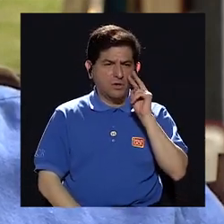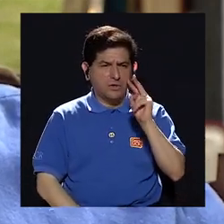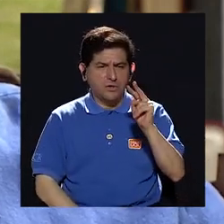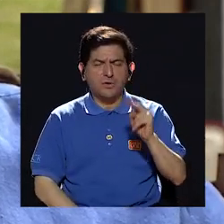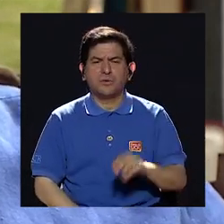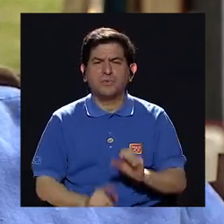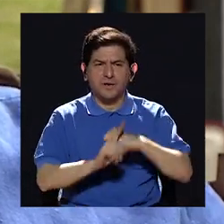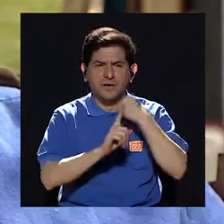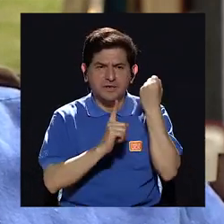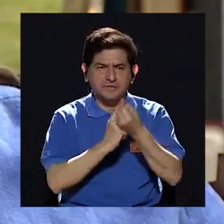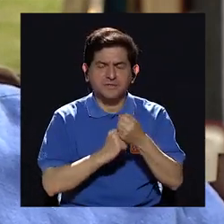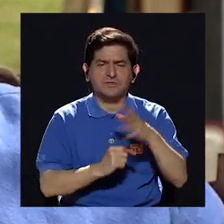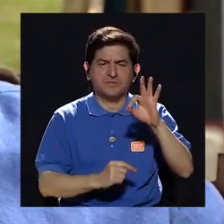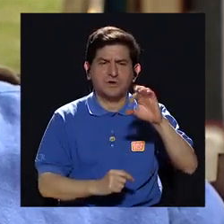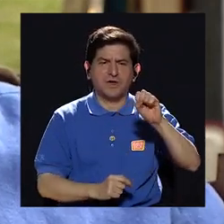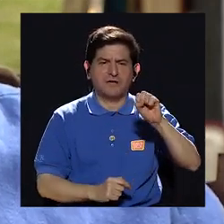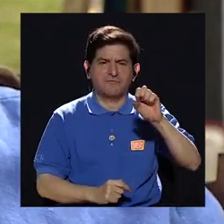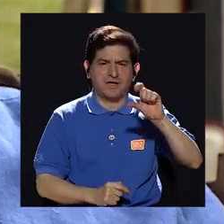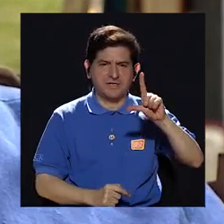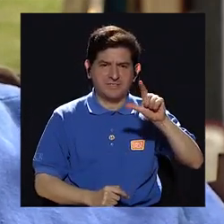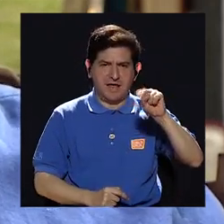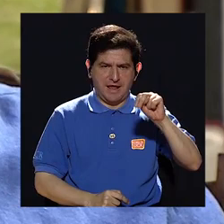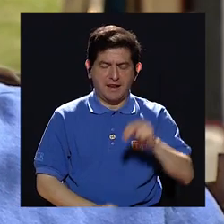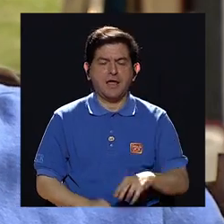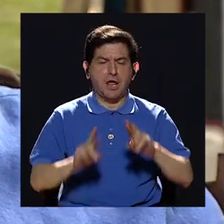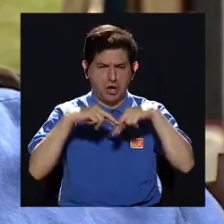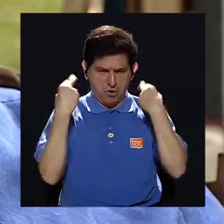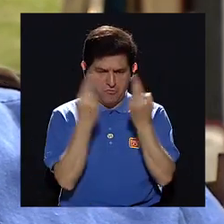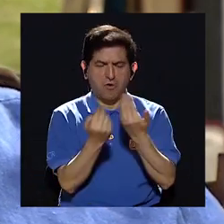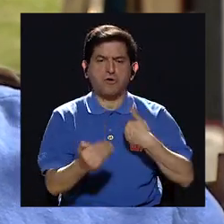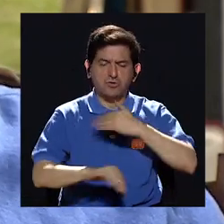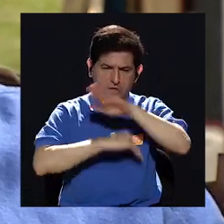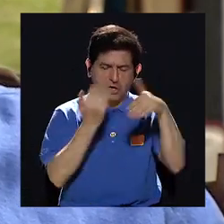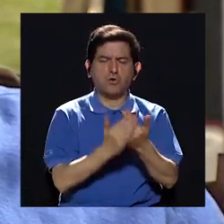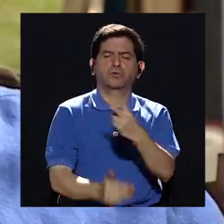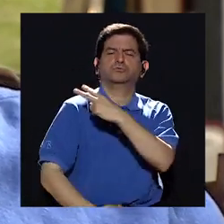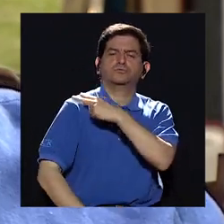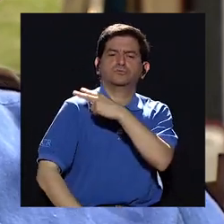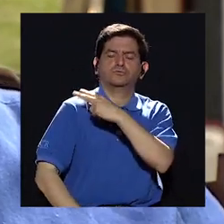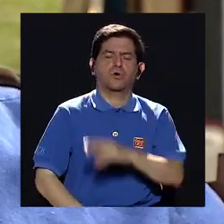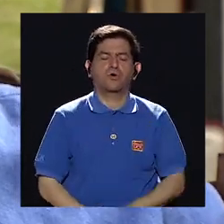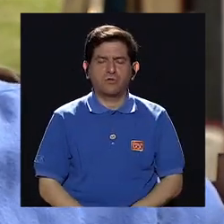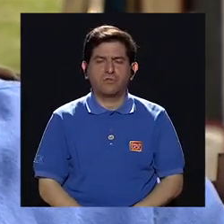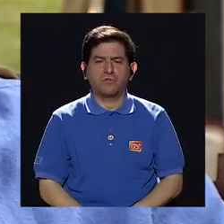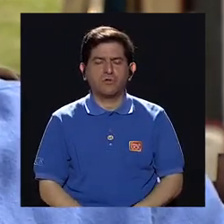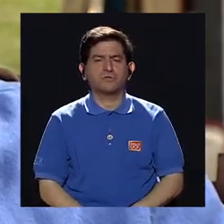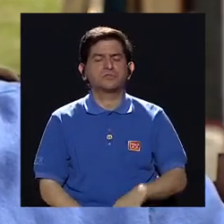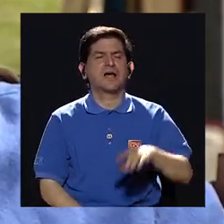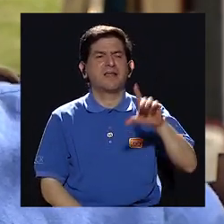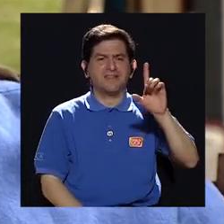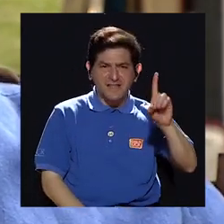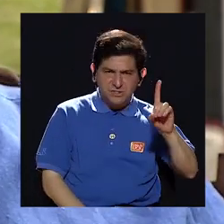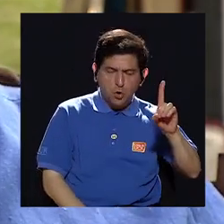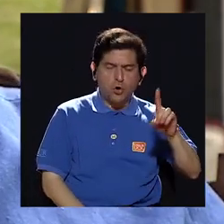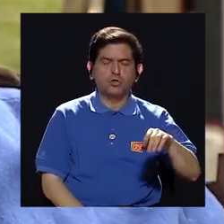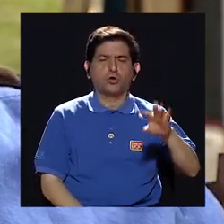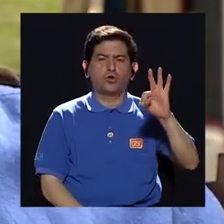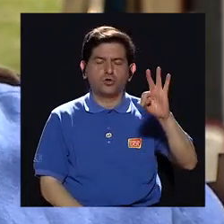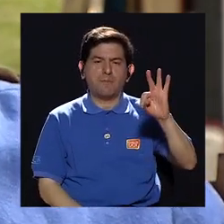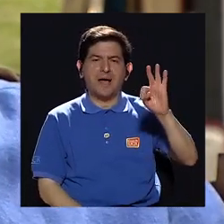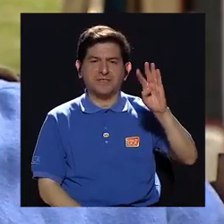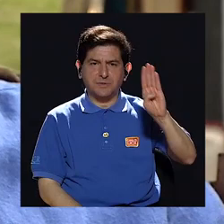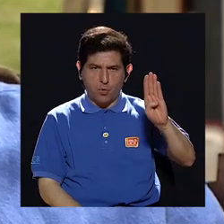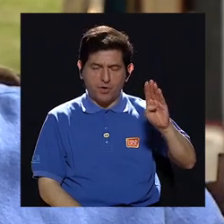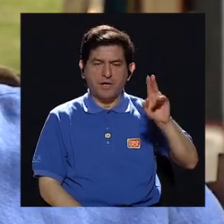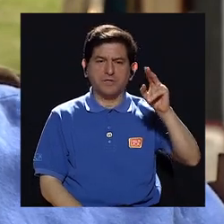los sandinistas, me reuní con todos ellos, con todos los comandantes, con Descoto, con Tomás Borges, con